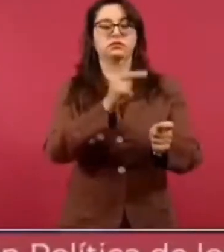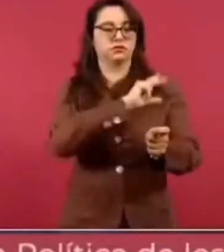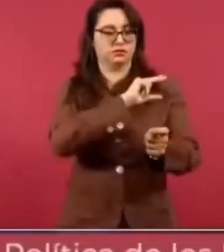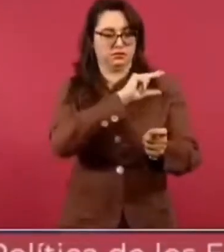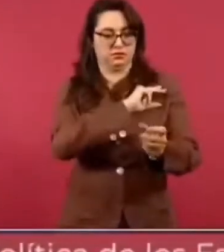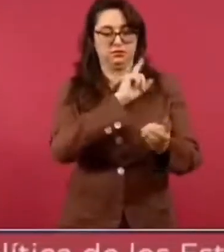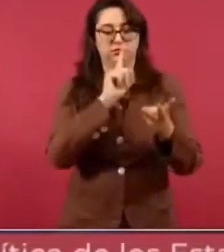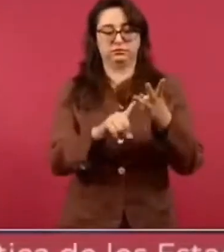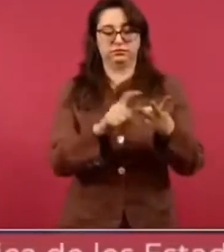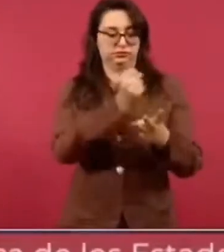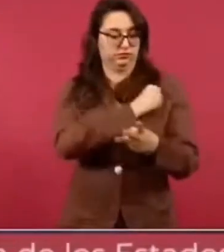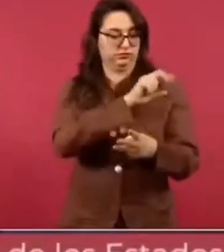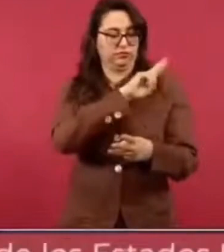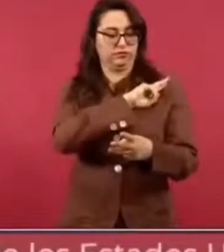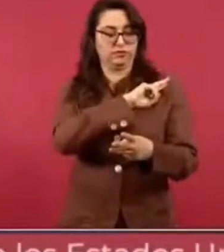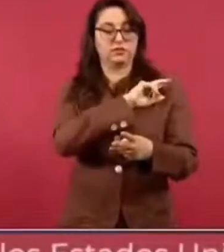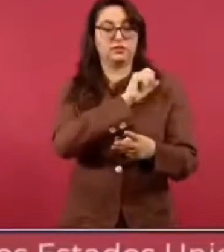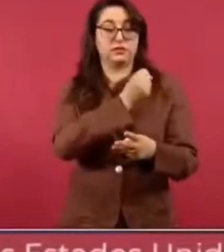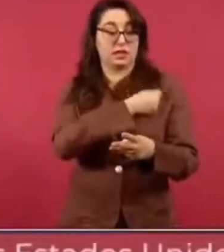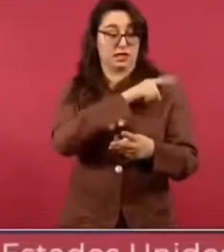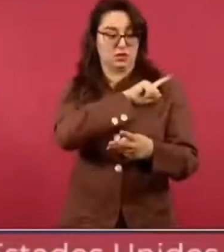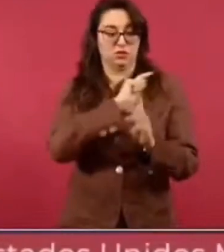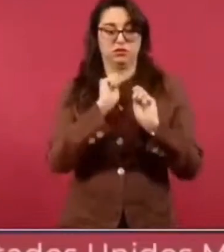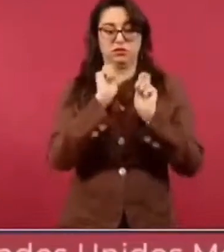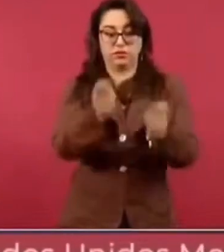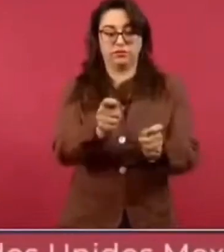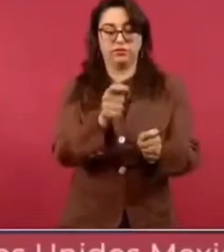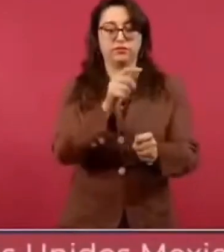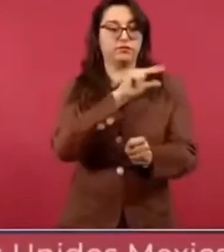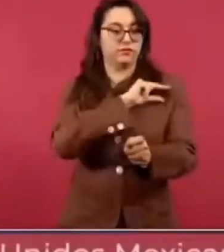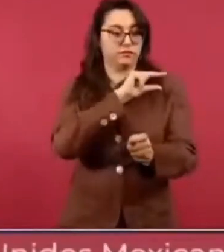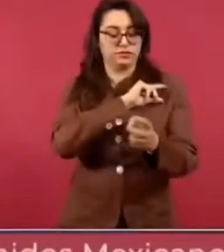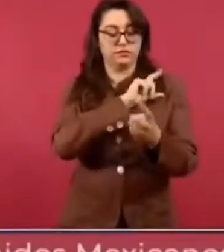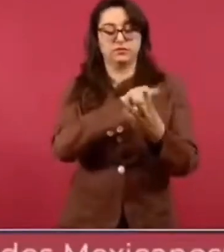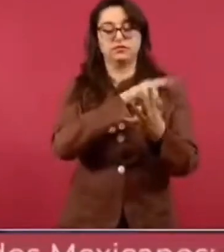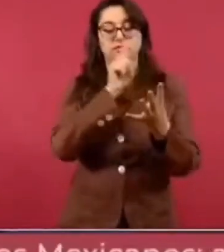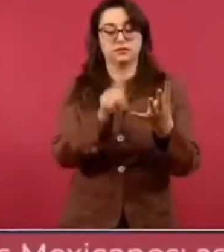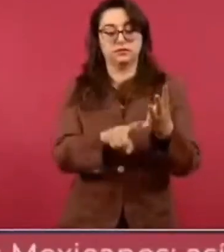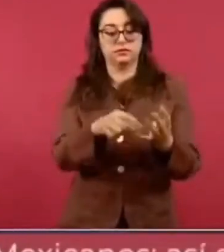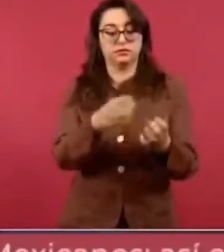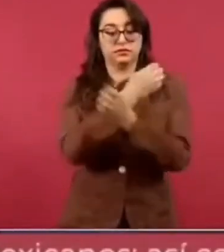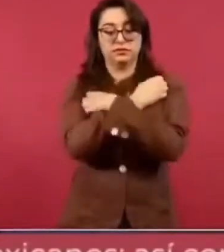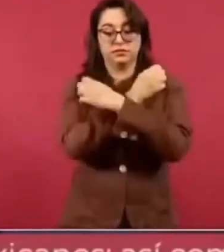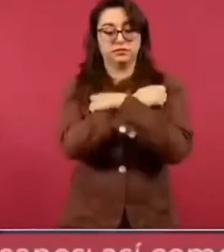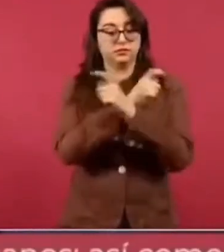salud o la educación. No.